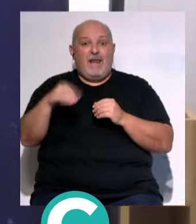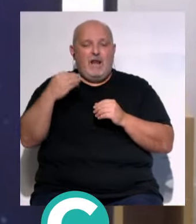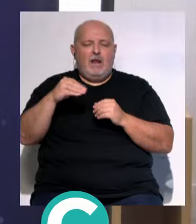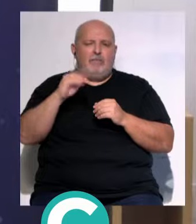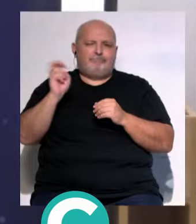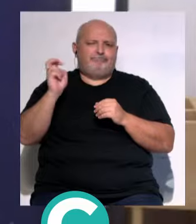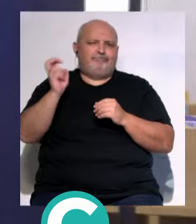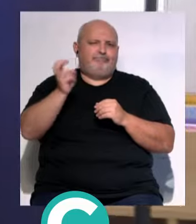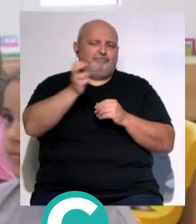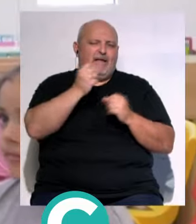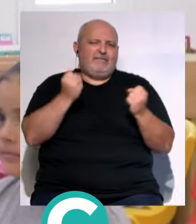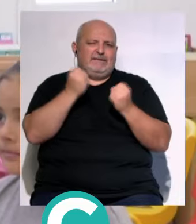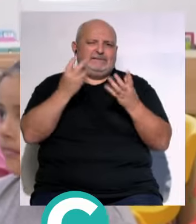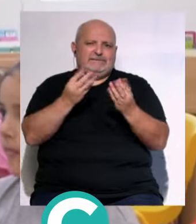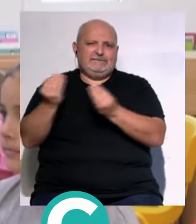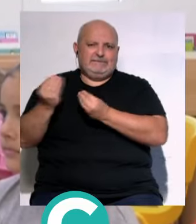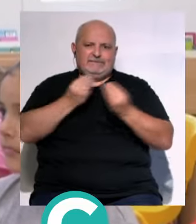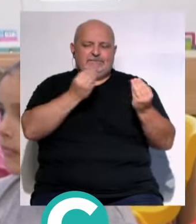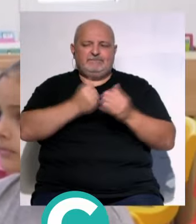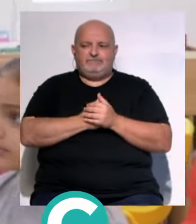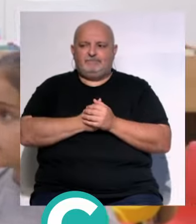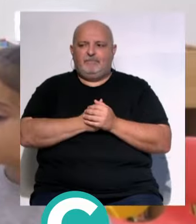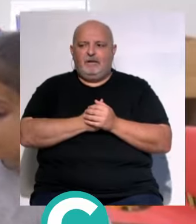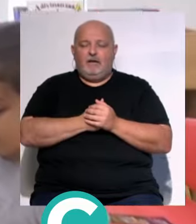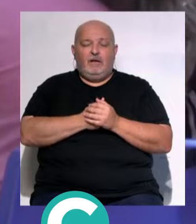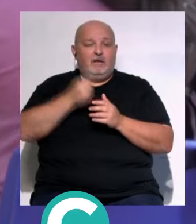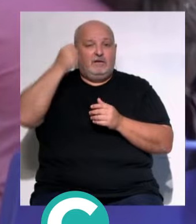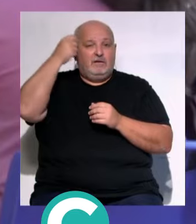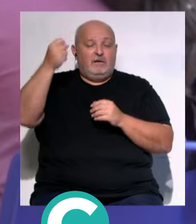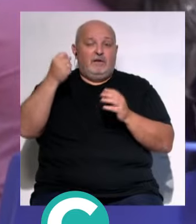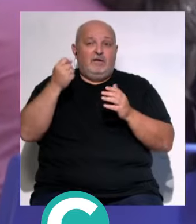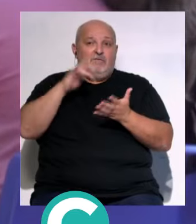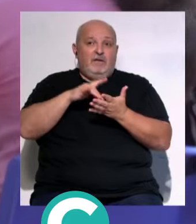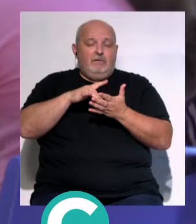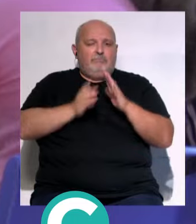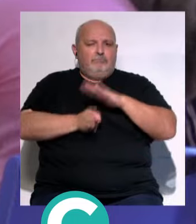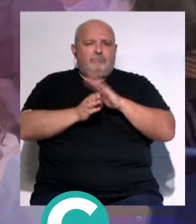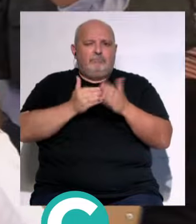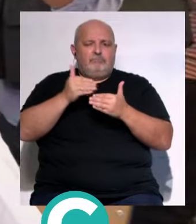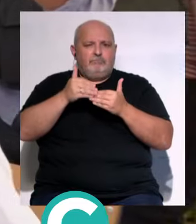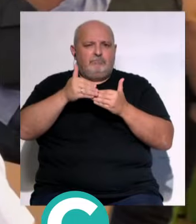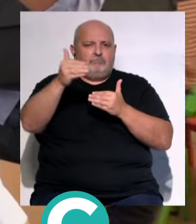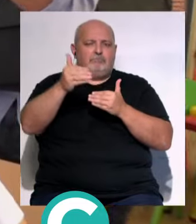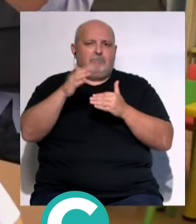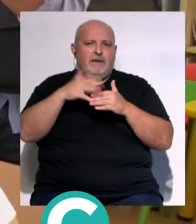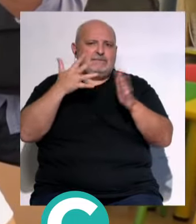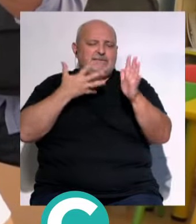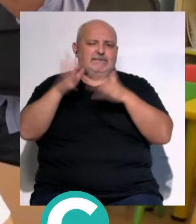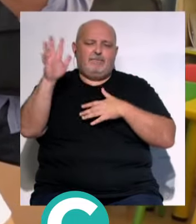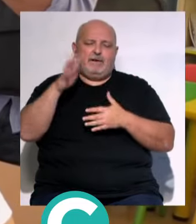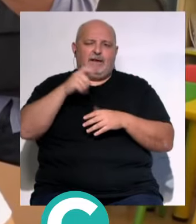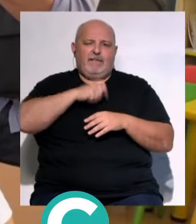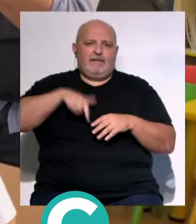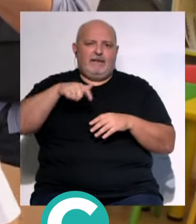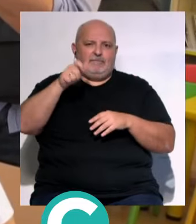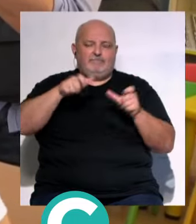...además del fomento de actividades... ...en las distintas bibliotecas... ...un sueño que aunque no tiene fecha... ...sí tiene el propósito de que se quede para siempre... ...entre los